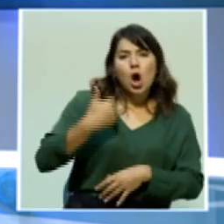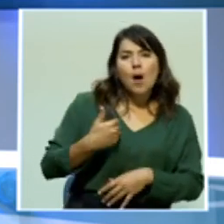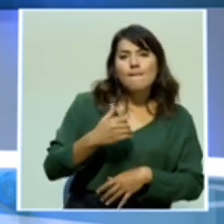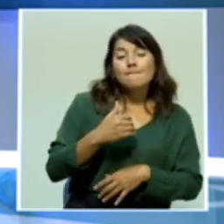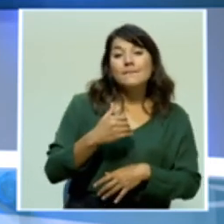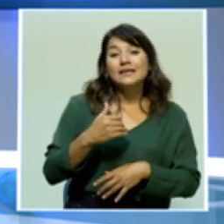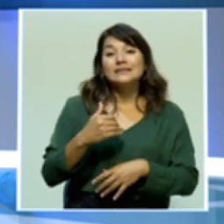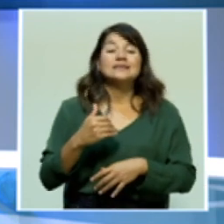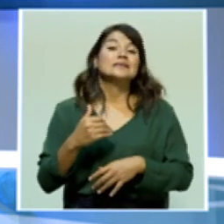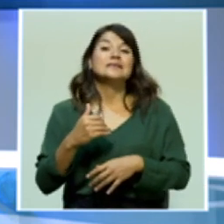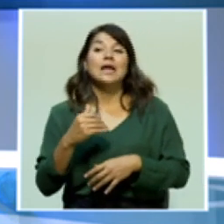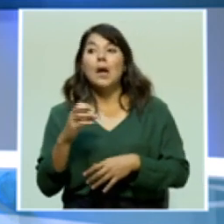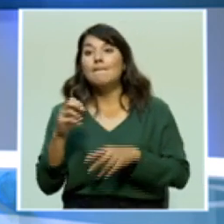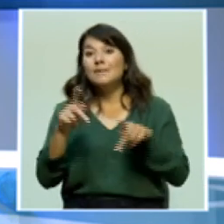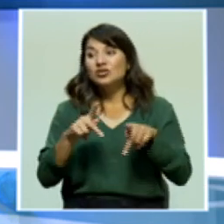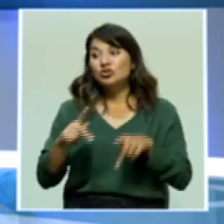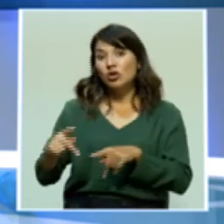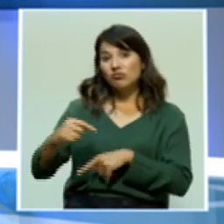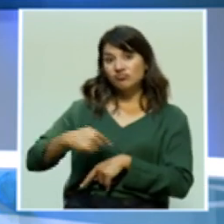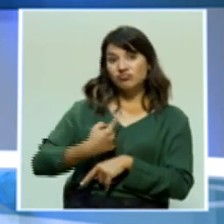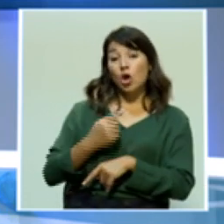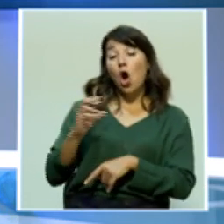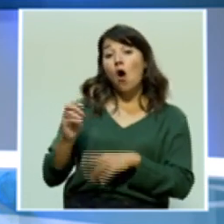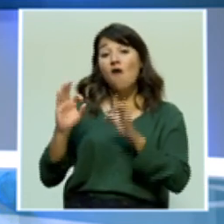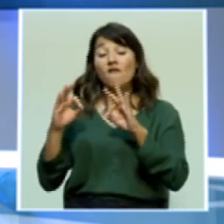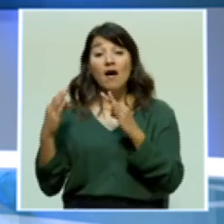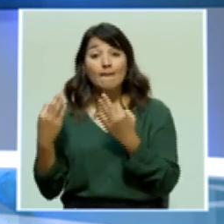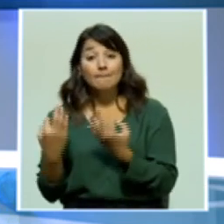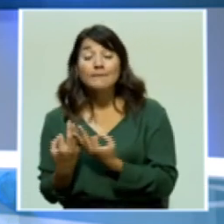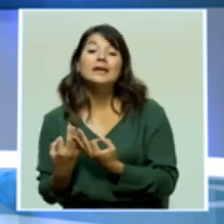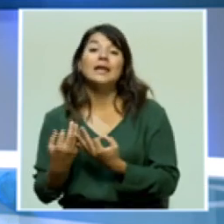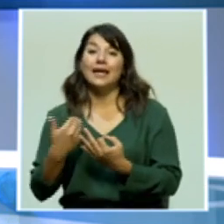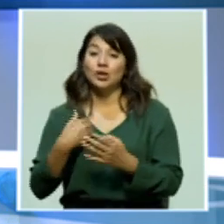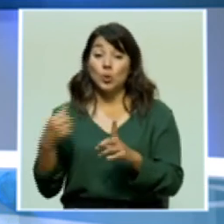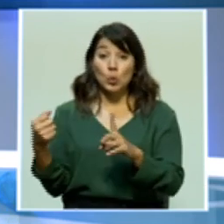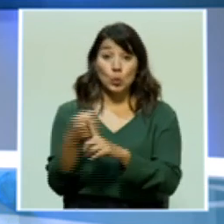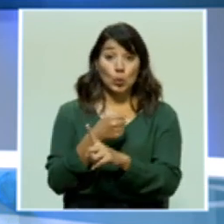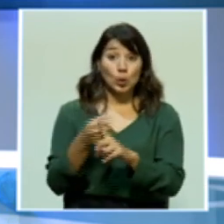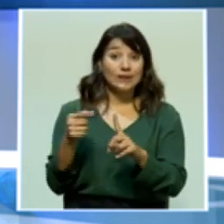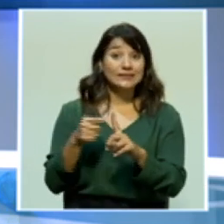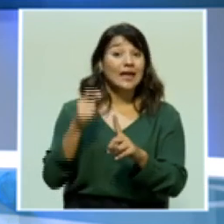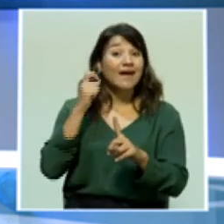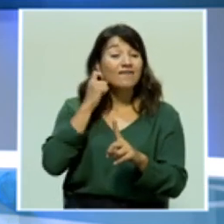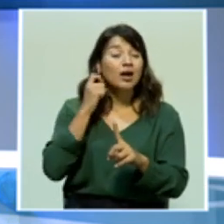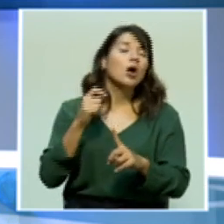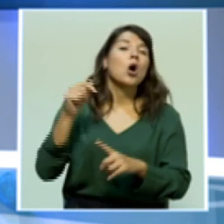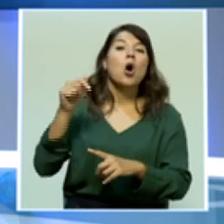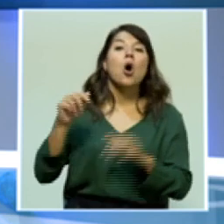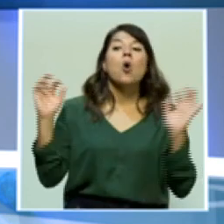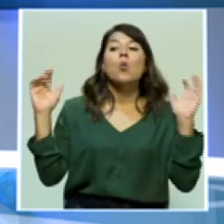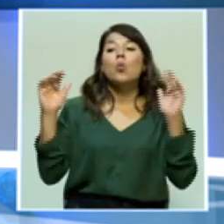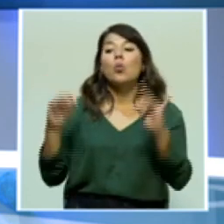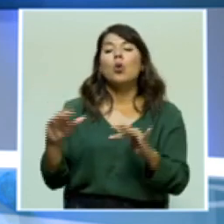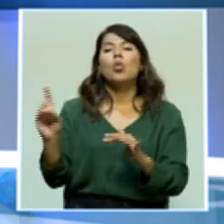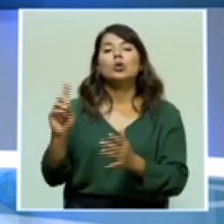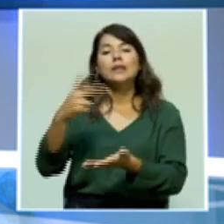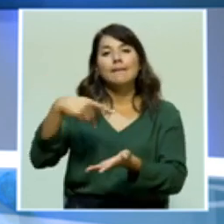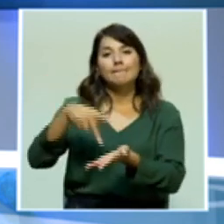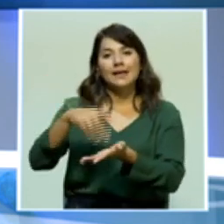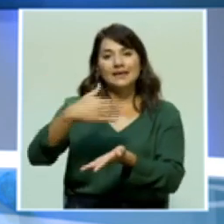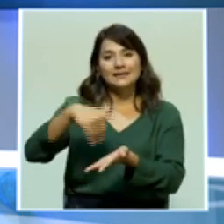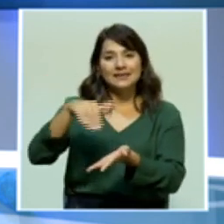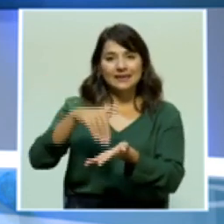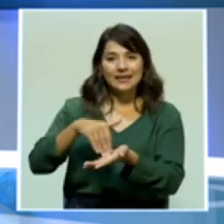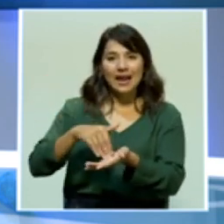víctimas o familiares de personas que han sufrido violencia de género se reunieron en el Parque Central. La